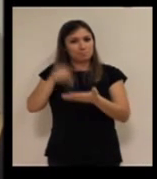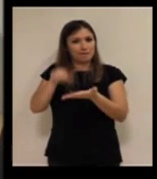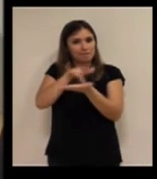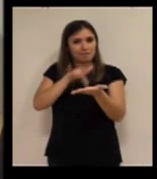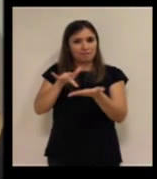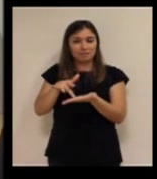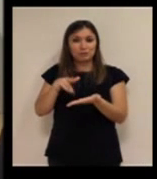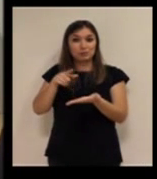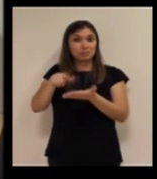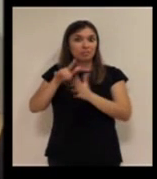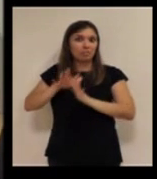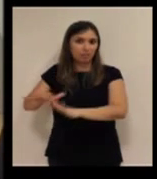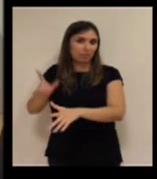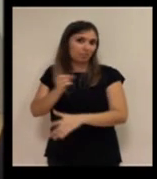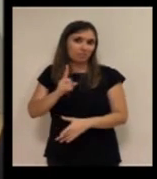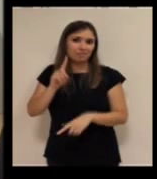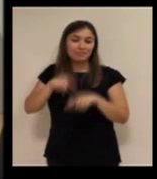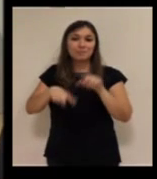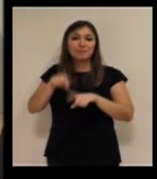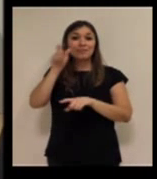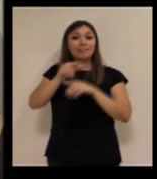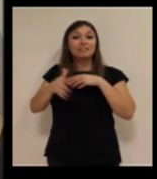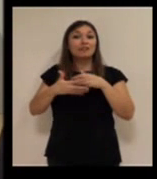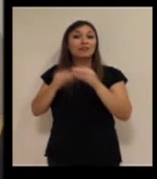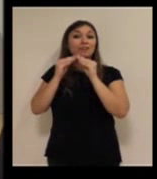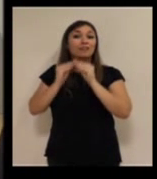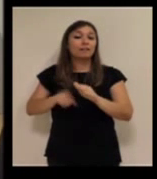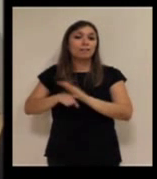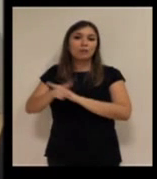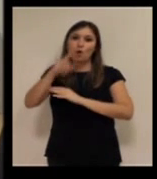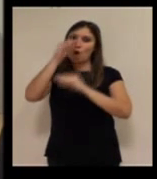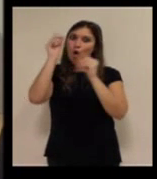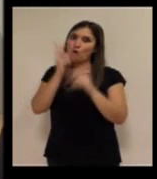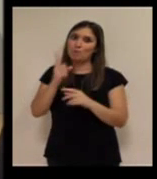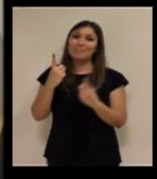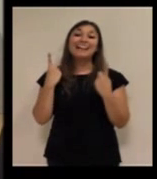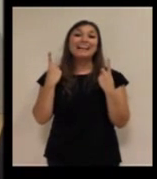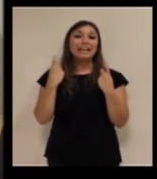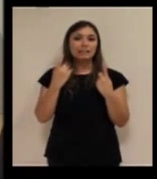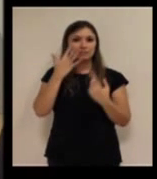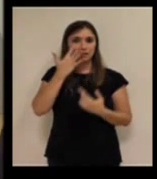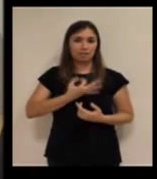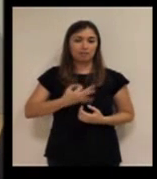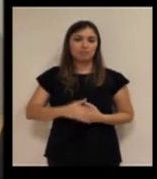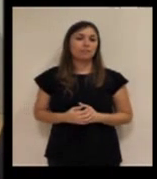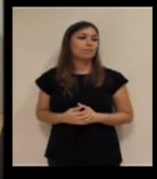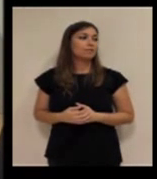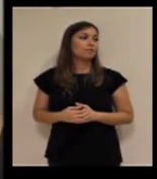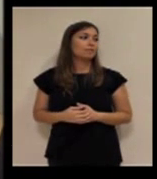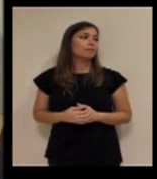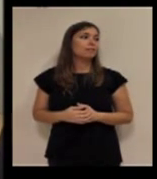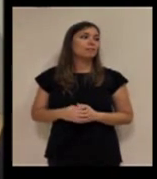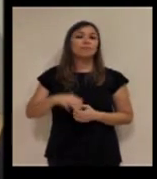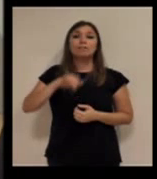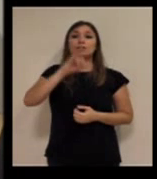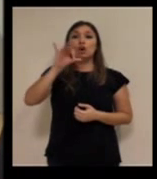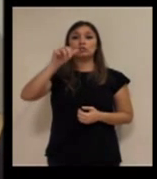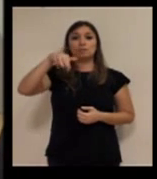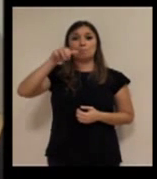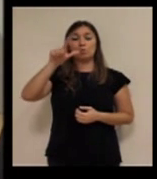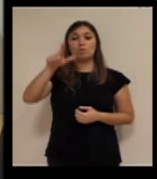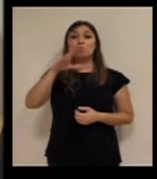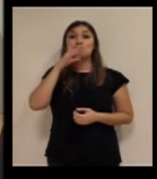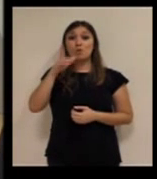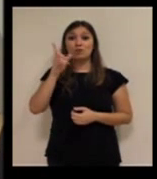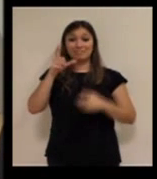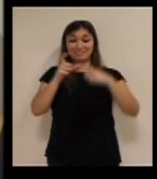podemos dejar que los desarrolladores se olviden, ¿no? De ese tipo de necesidades que tenemos. Por eso la caja y el control, la caja y el pulsador, lo